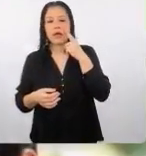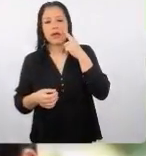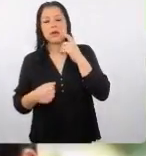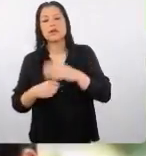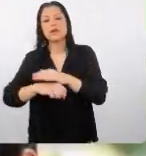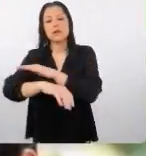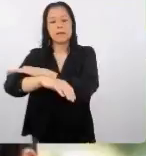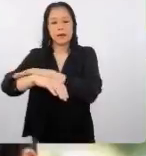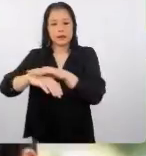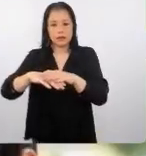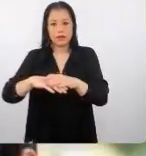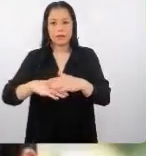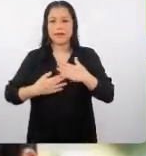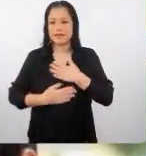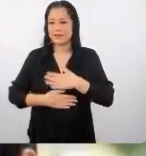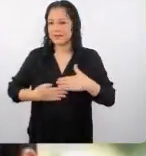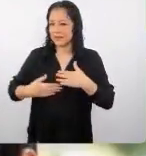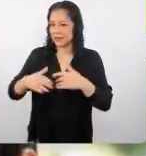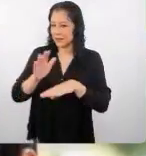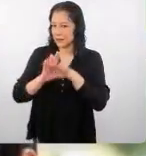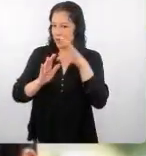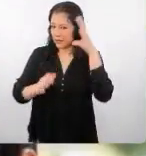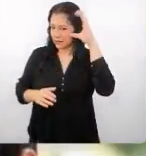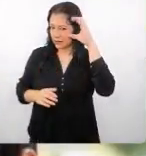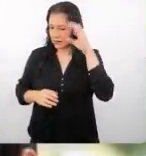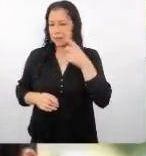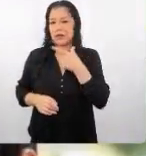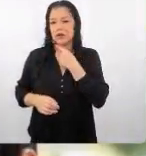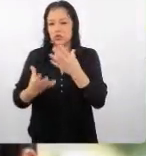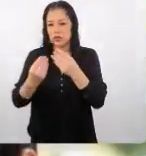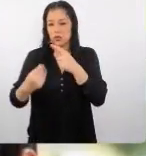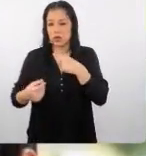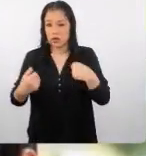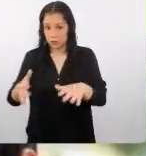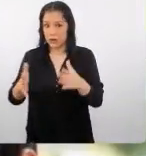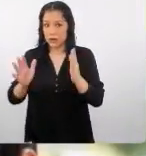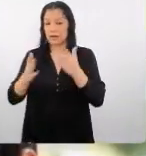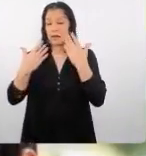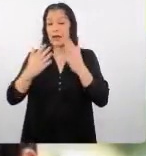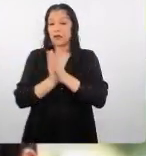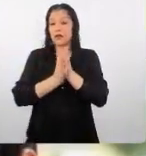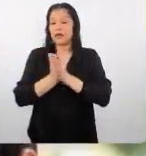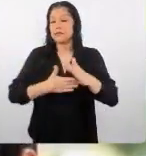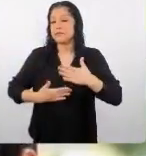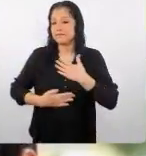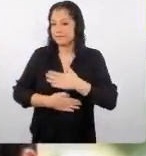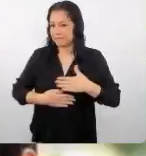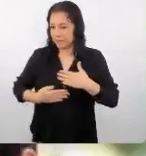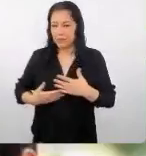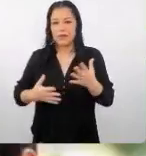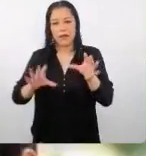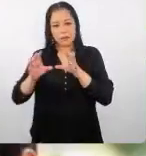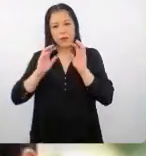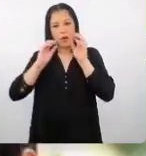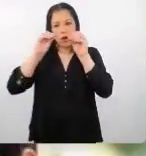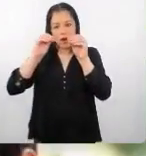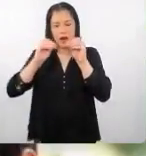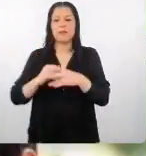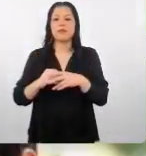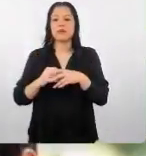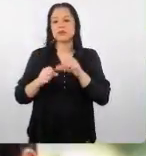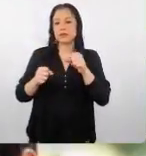plataforma que entretiene más si entonces si es que estamos hablando de entretenimiento creemos contenido que resulte